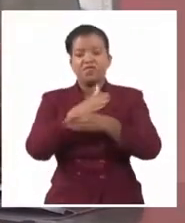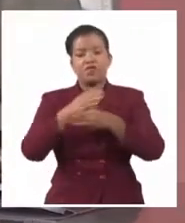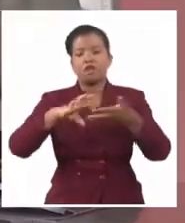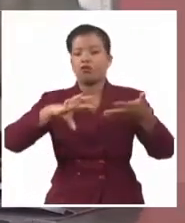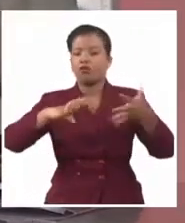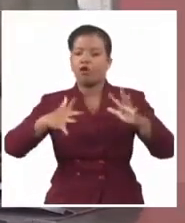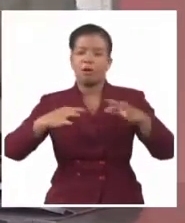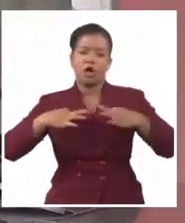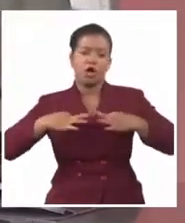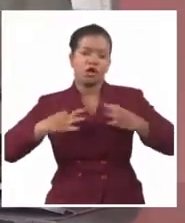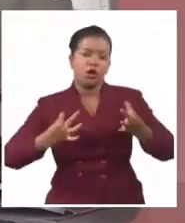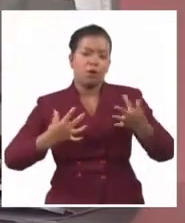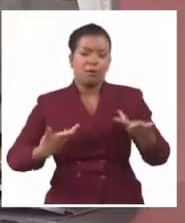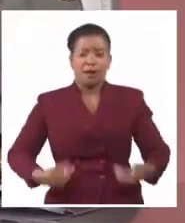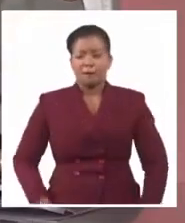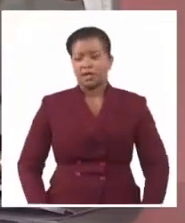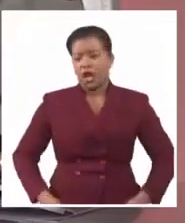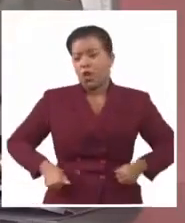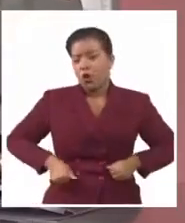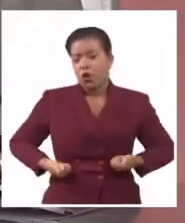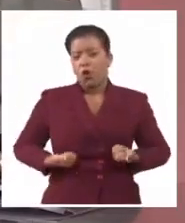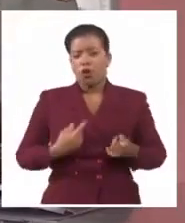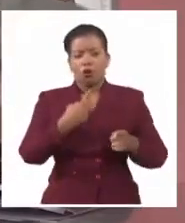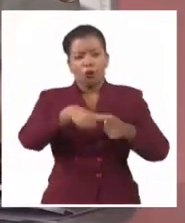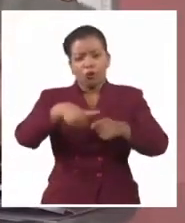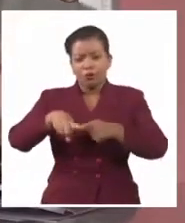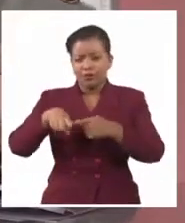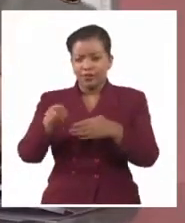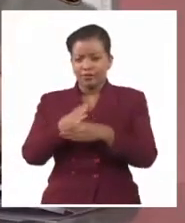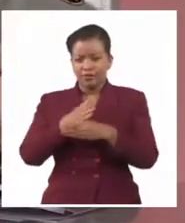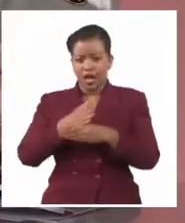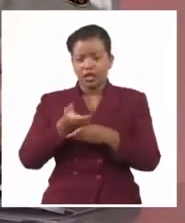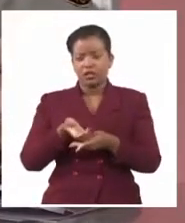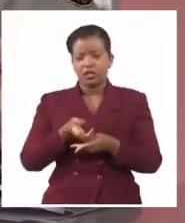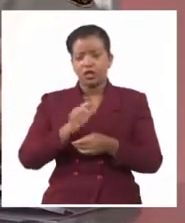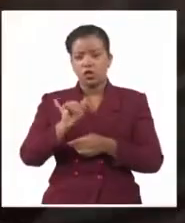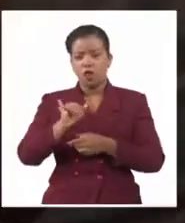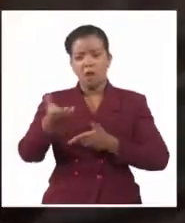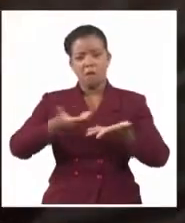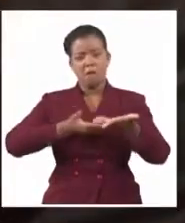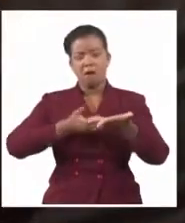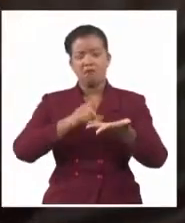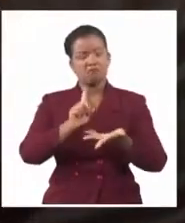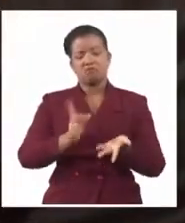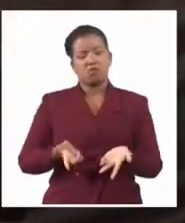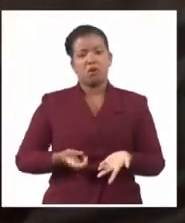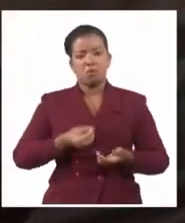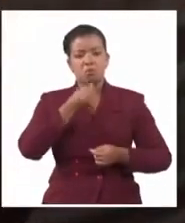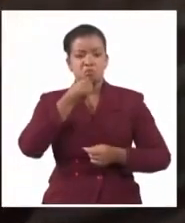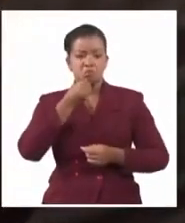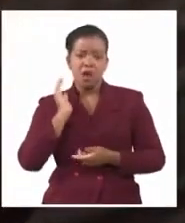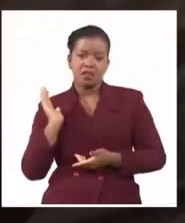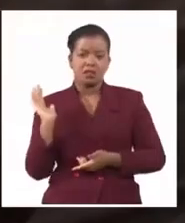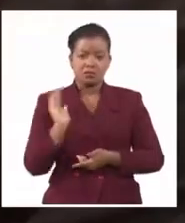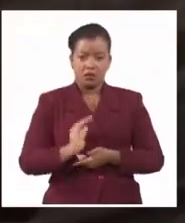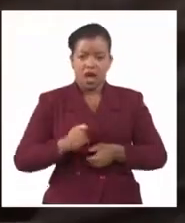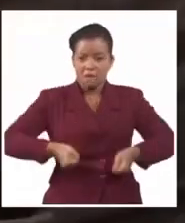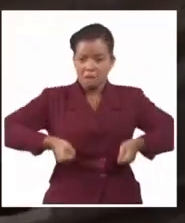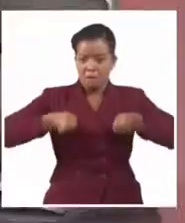misceláneas u otros artículos que explico también, no es un carácter comercial. No tiene carácter comercial. Usted puede traer